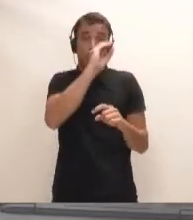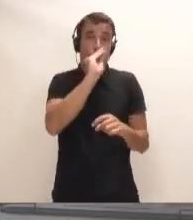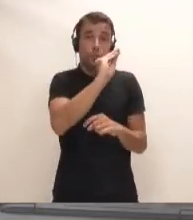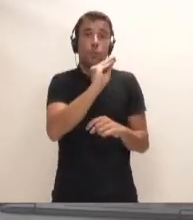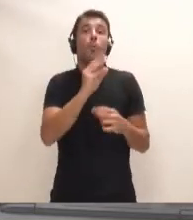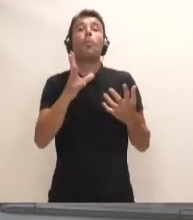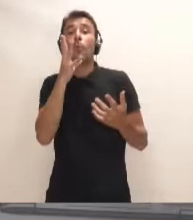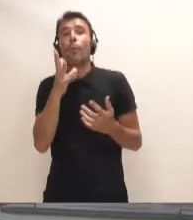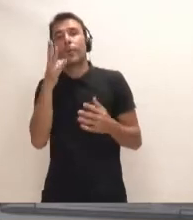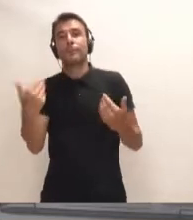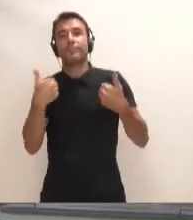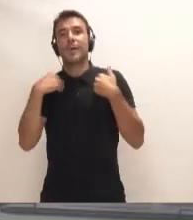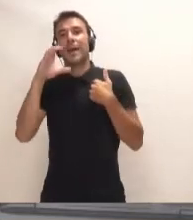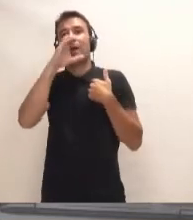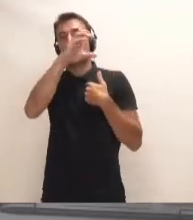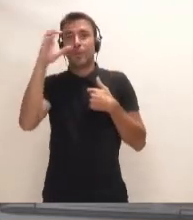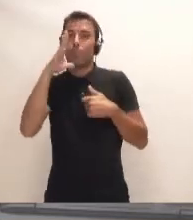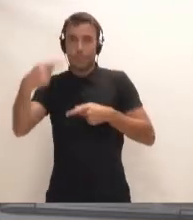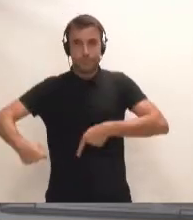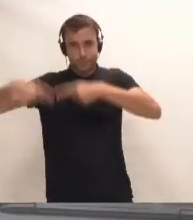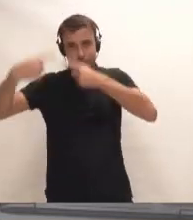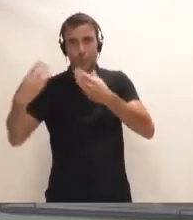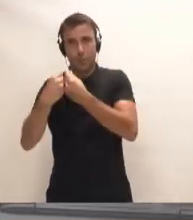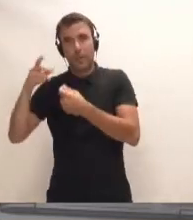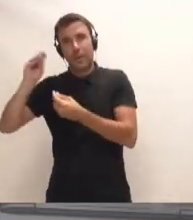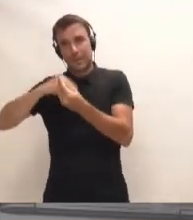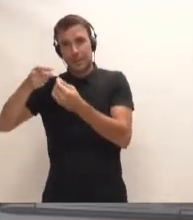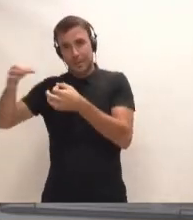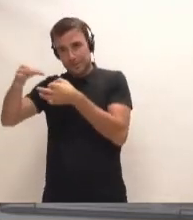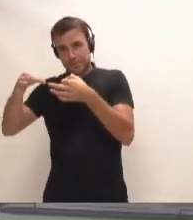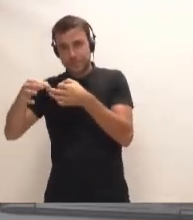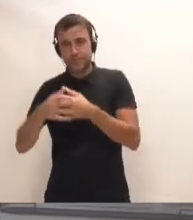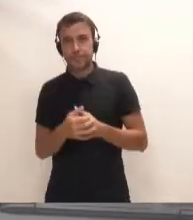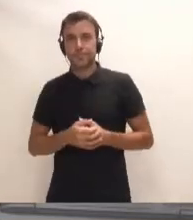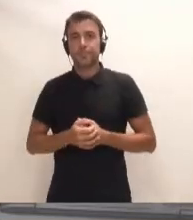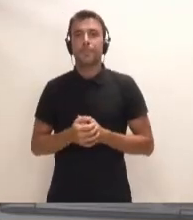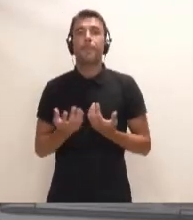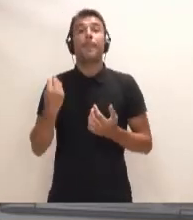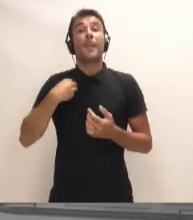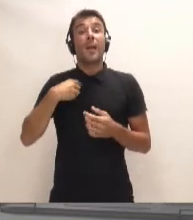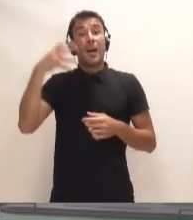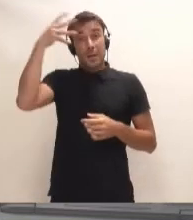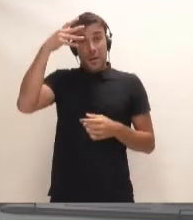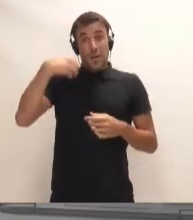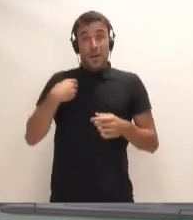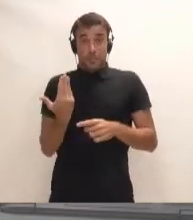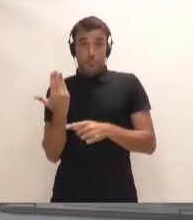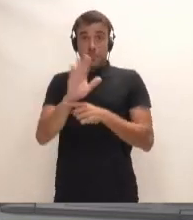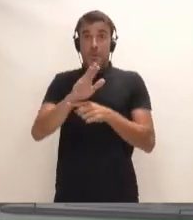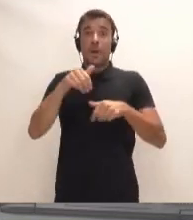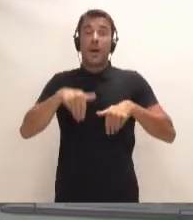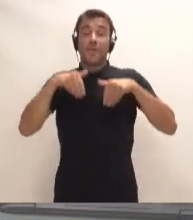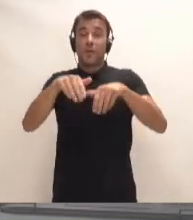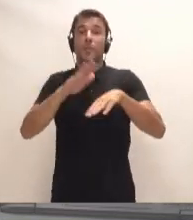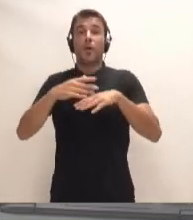porque era de Gran Canaria, por eso del pleito insular. En febrero de 2015, con Clavijo como candidato al Gobierno de Canarias, declara